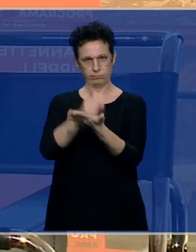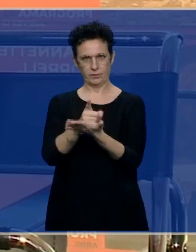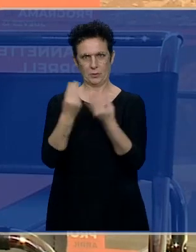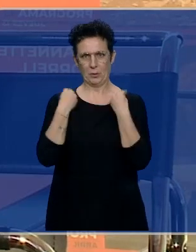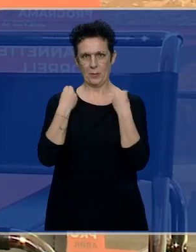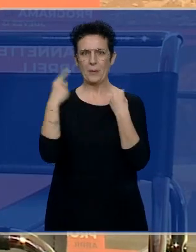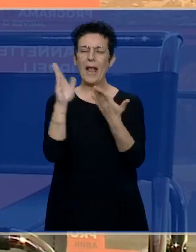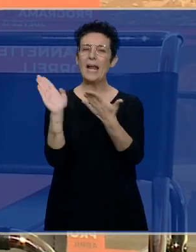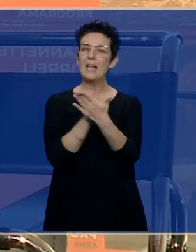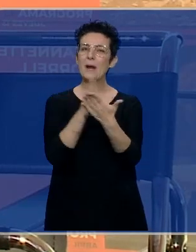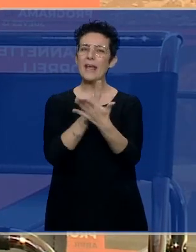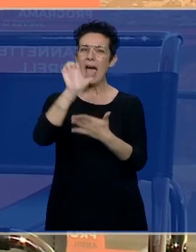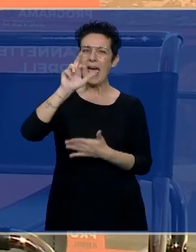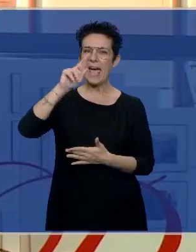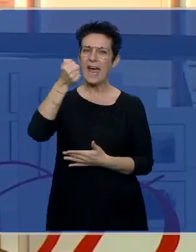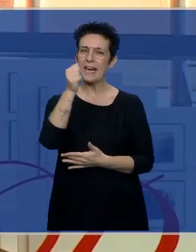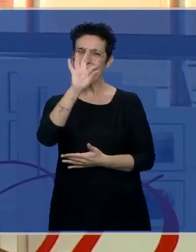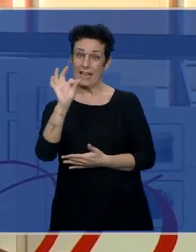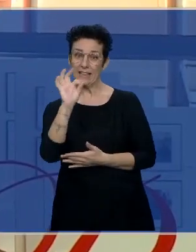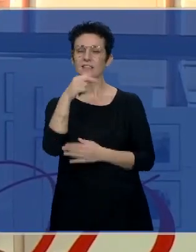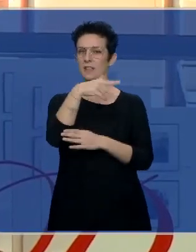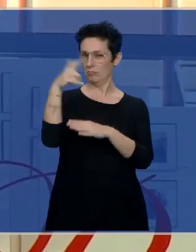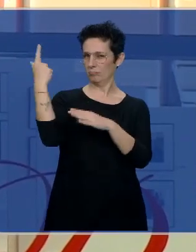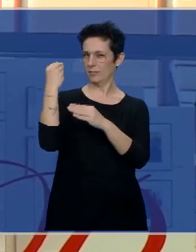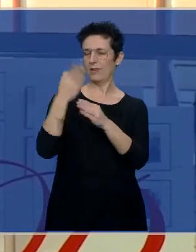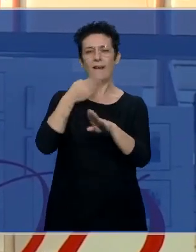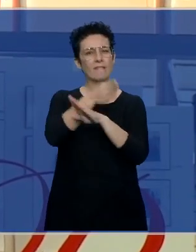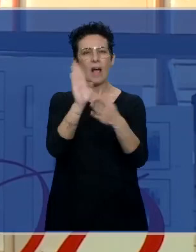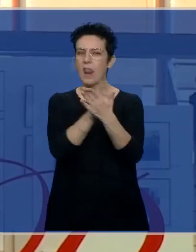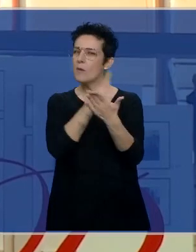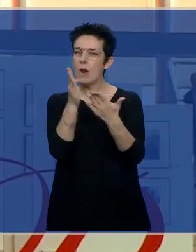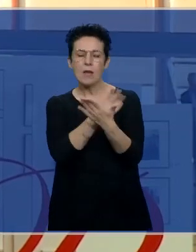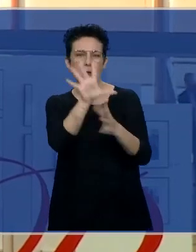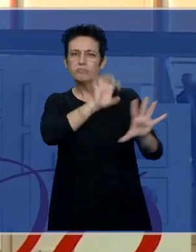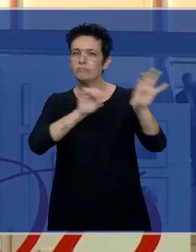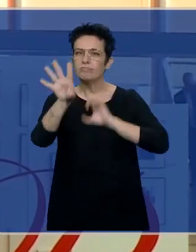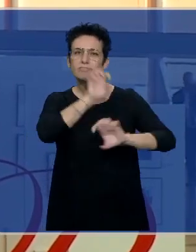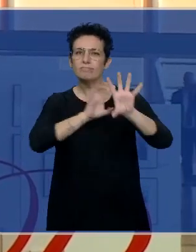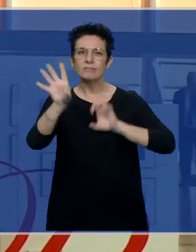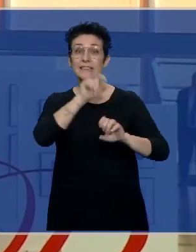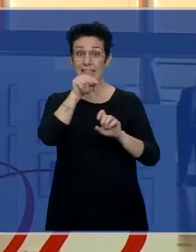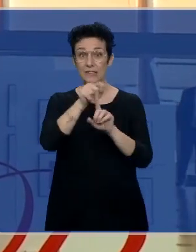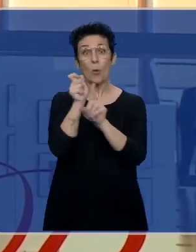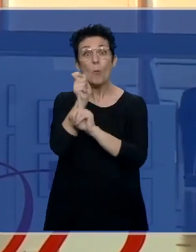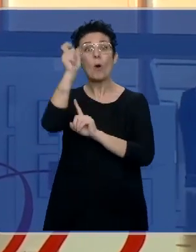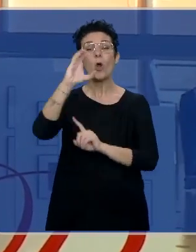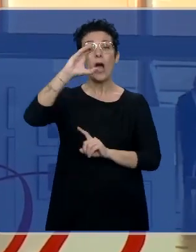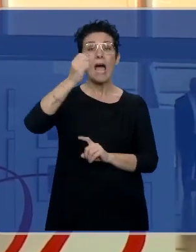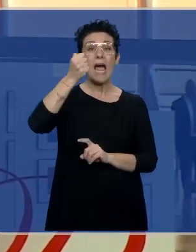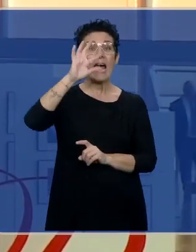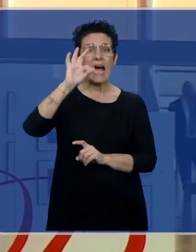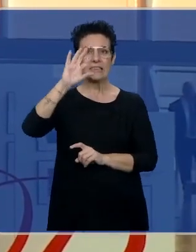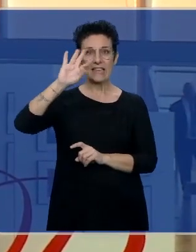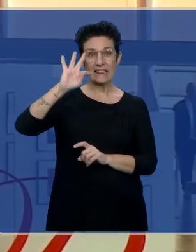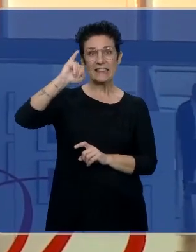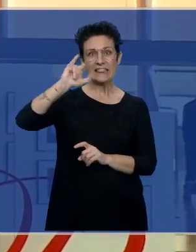en esa librería Las Heras, encima de la librería Las Heras, que está en el Collado, estuvo siempre muy vinculado, Castilfrío lo puso en el mapa, es un